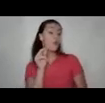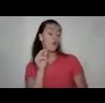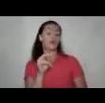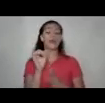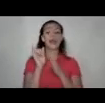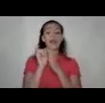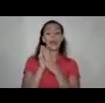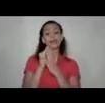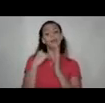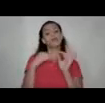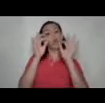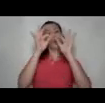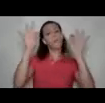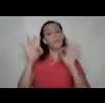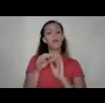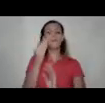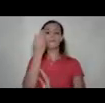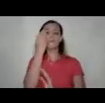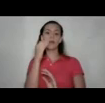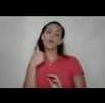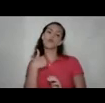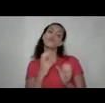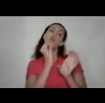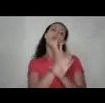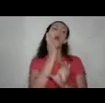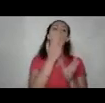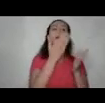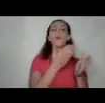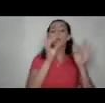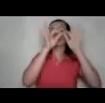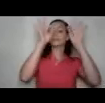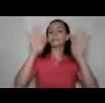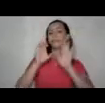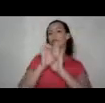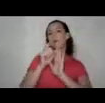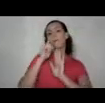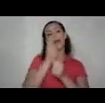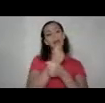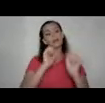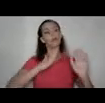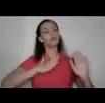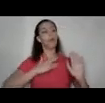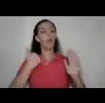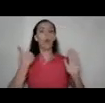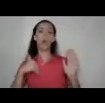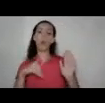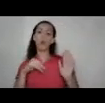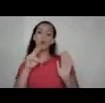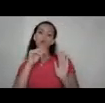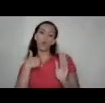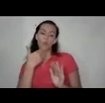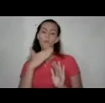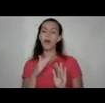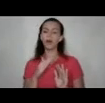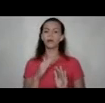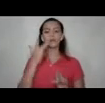poner un marco en Facebook donde dice yo las cuido ¿verdad? para salvarme yo como hombre y no quedar yo como el malo se